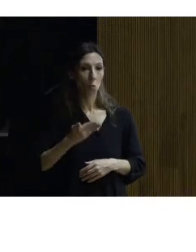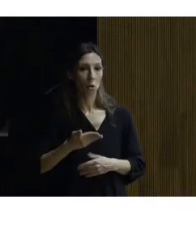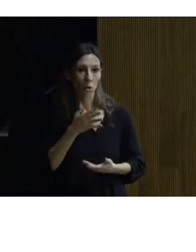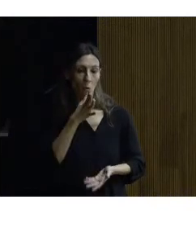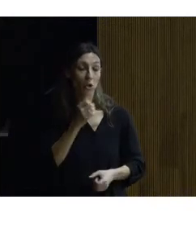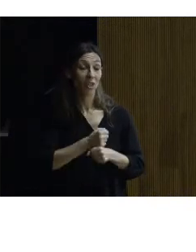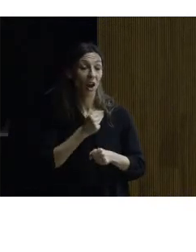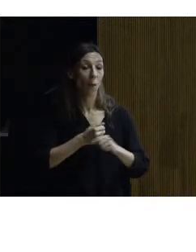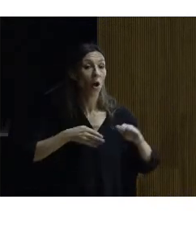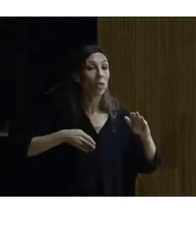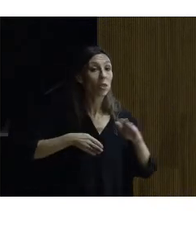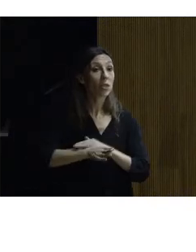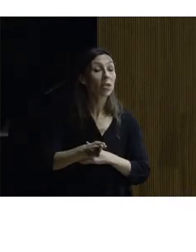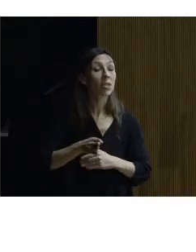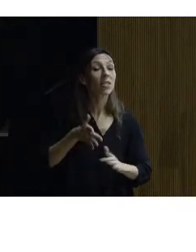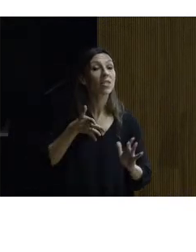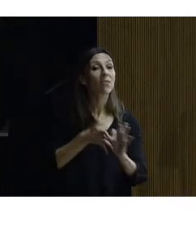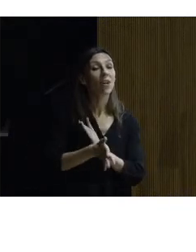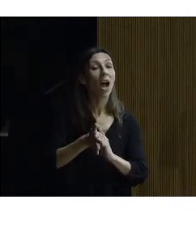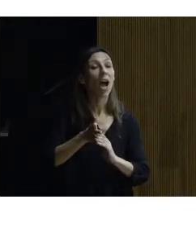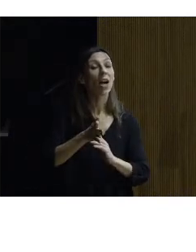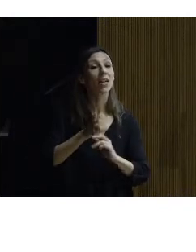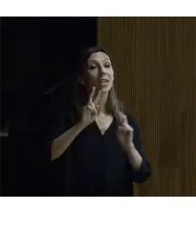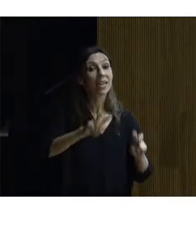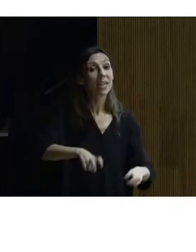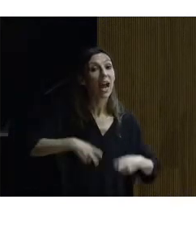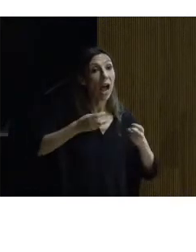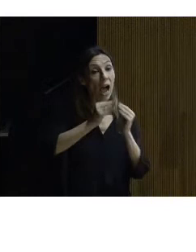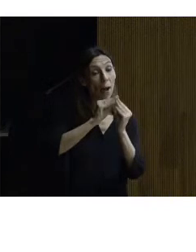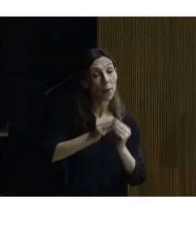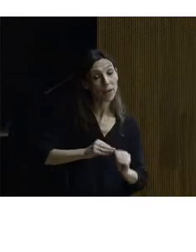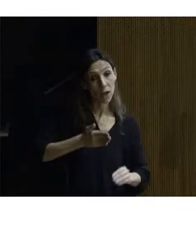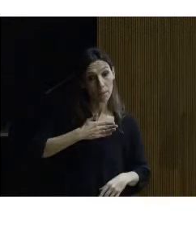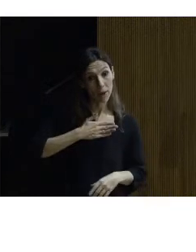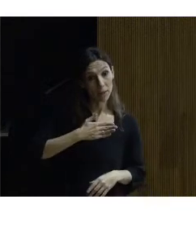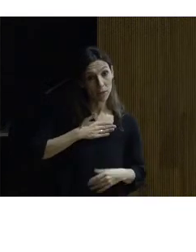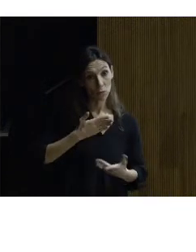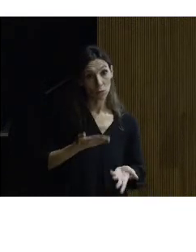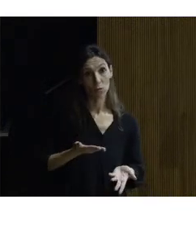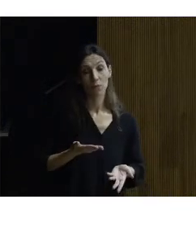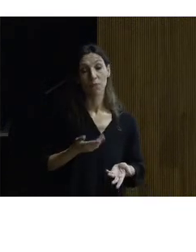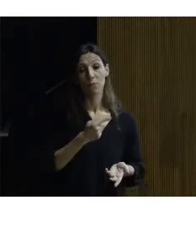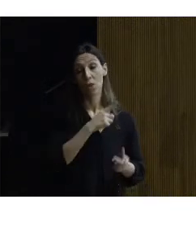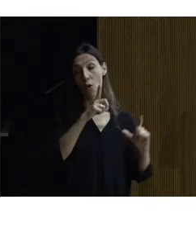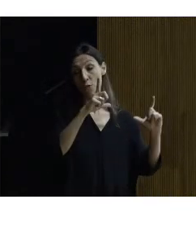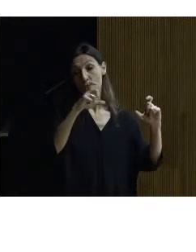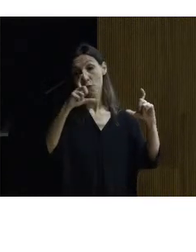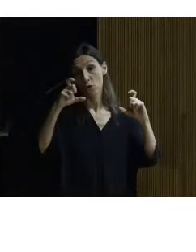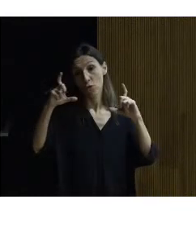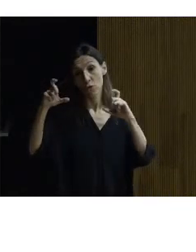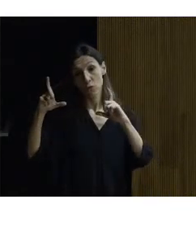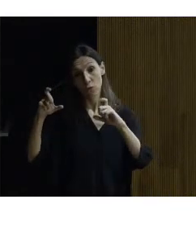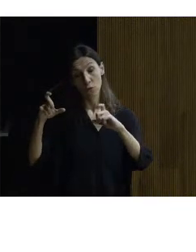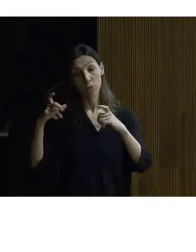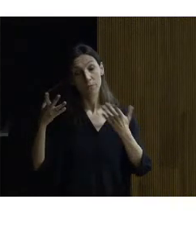accesibilidad uno rehabilita el patrimonio entonces bueno un punto aquí son fotos de la intervención y cómo